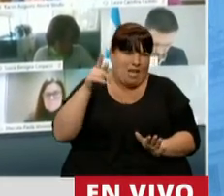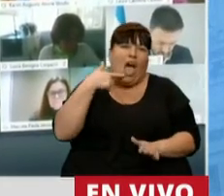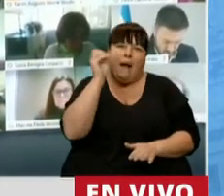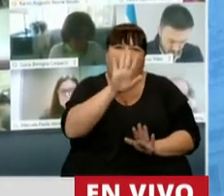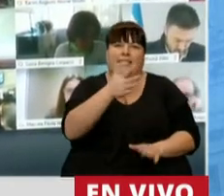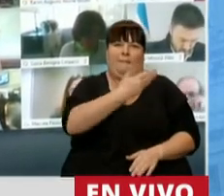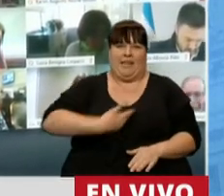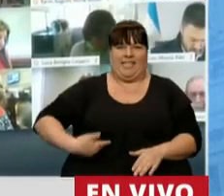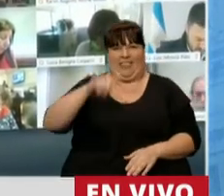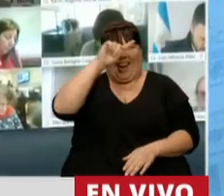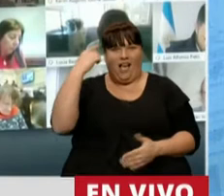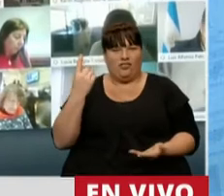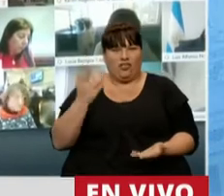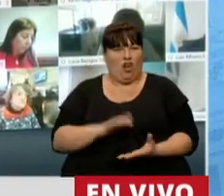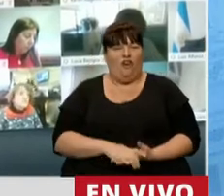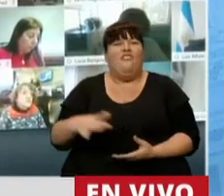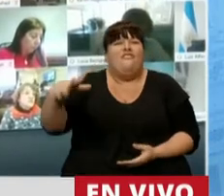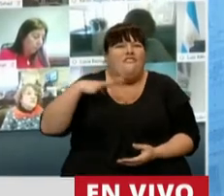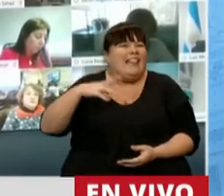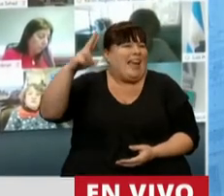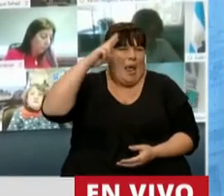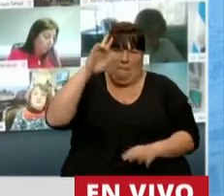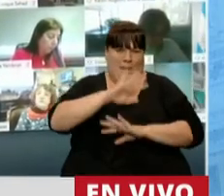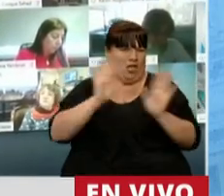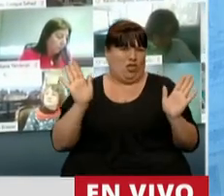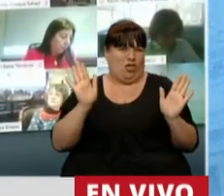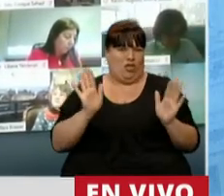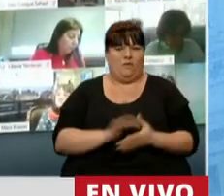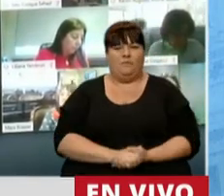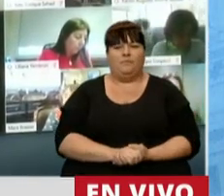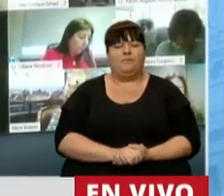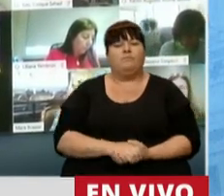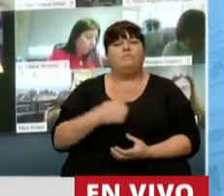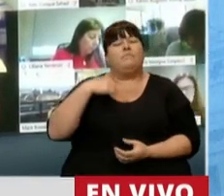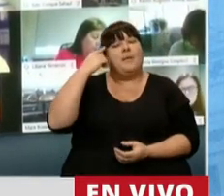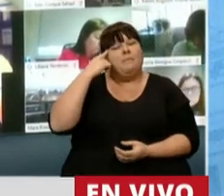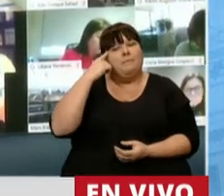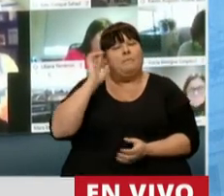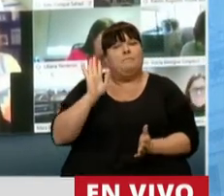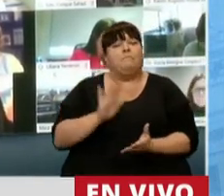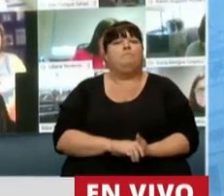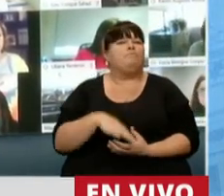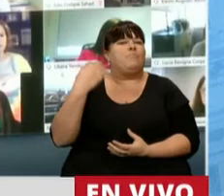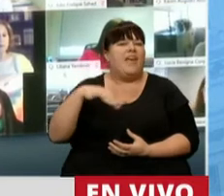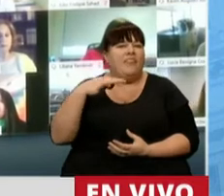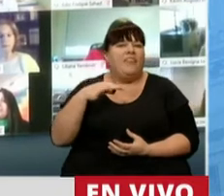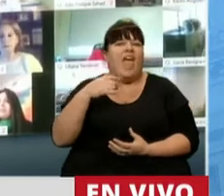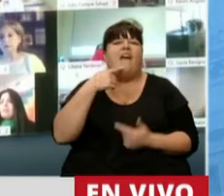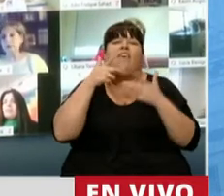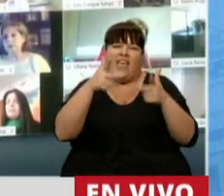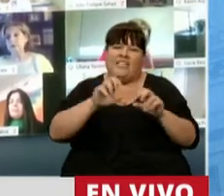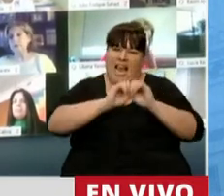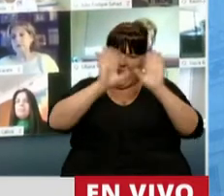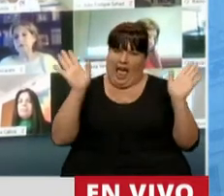Presidente de la Nación. Falta de respeto absoluta. Y me parece que tenemos que decir algunas cosas